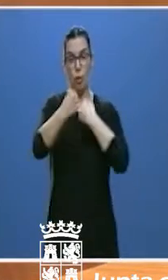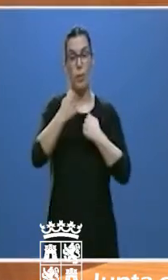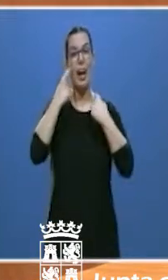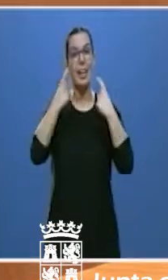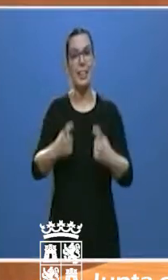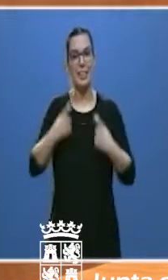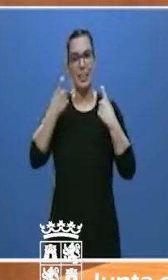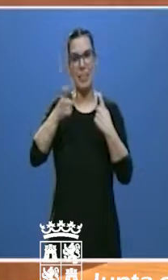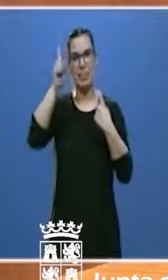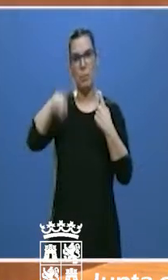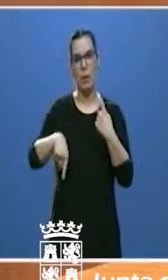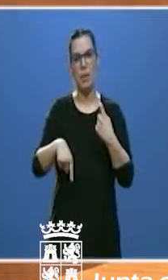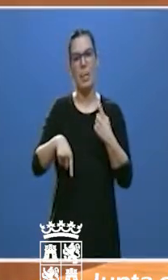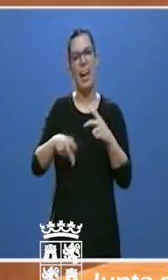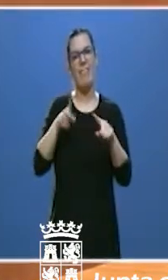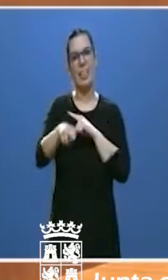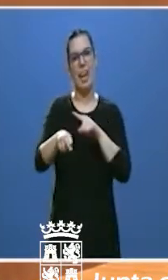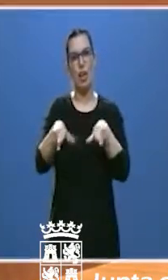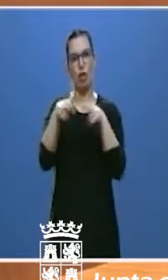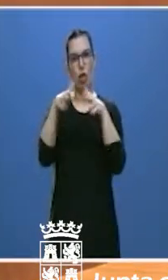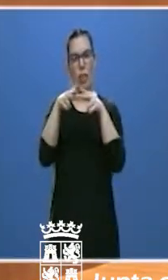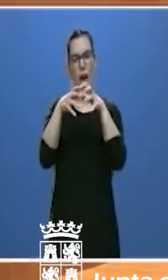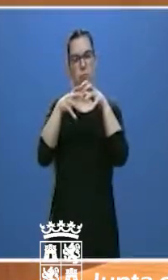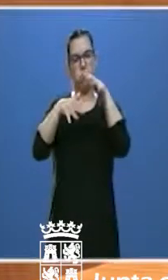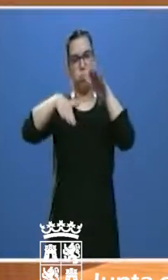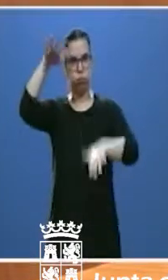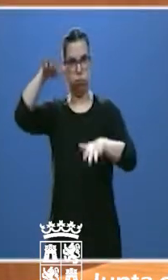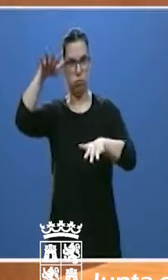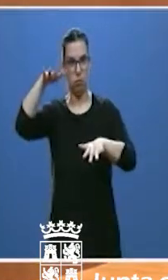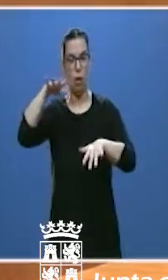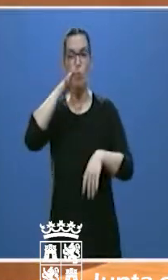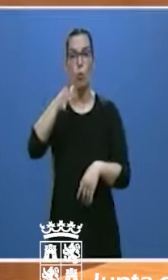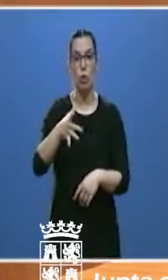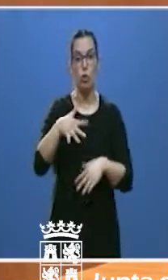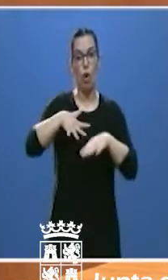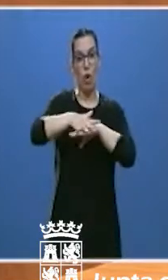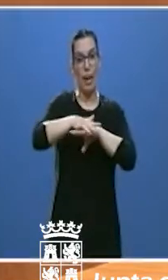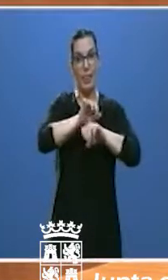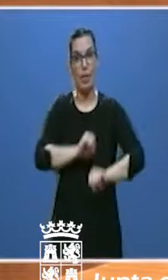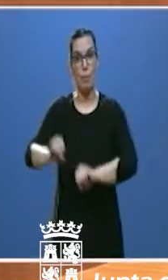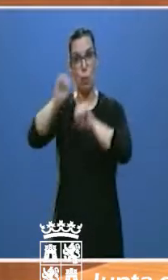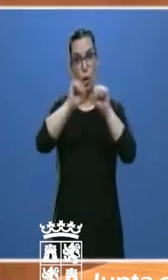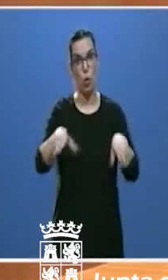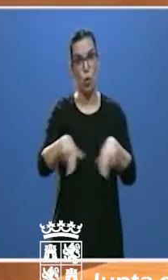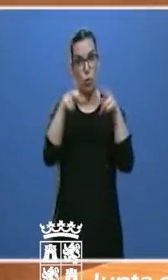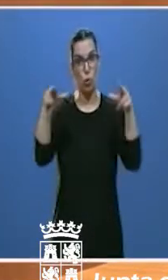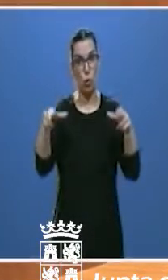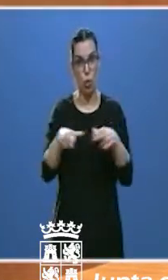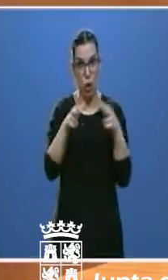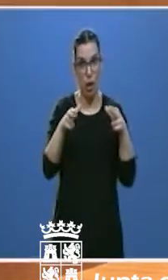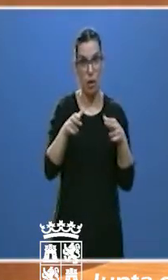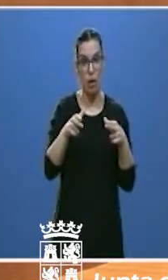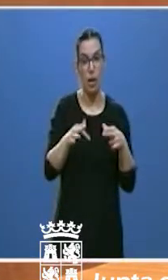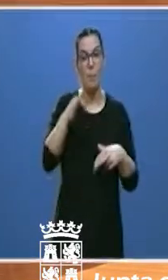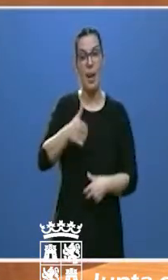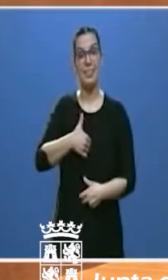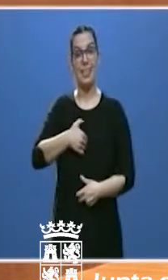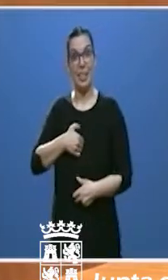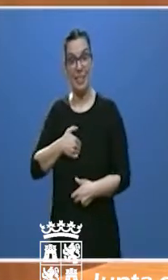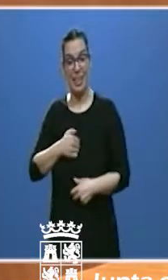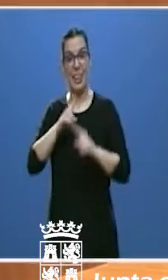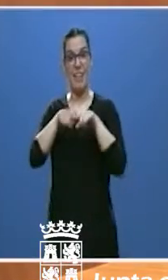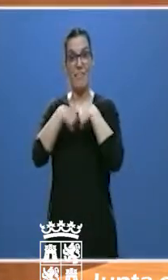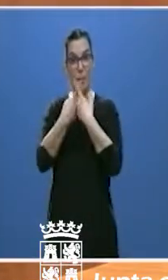a una fractura social. Por eso estamos reforzando, por un lado, la red de protección social y la de teleasistencia de las